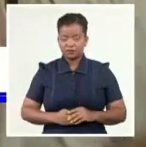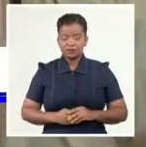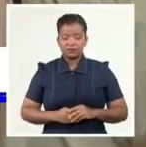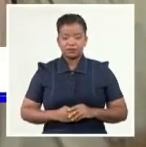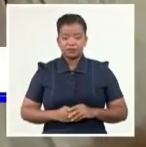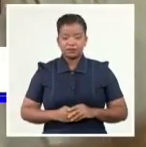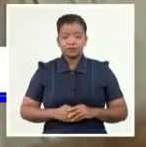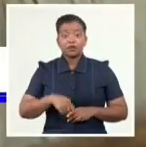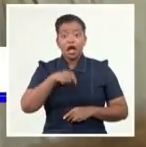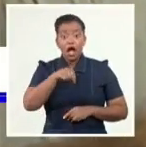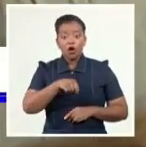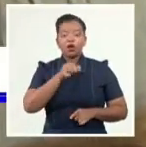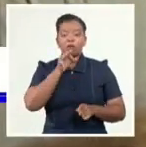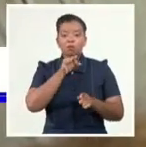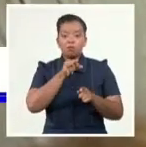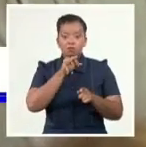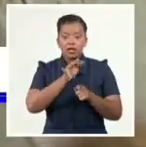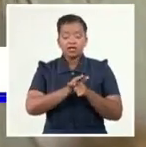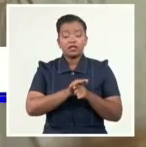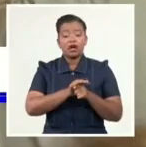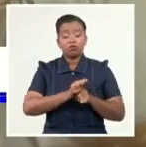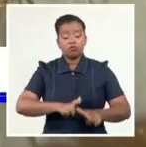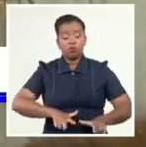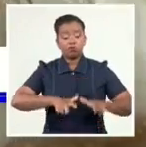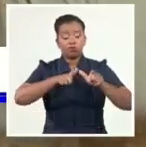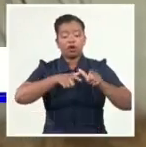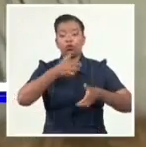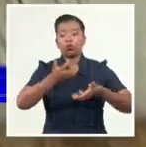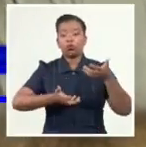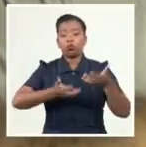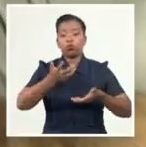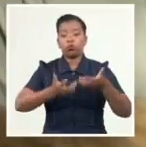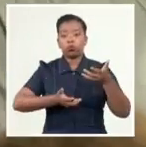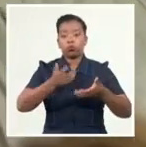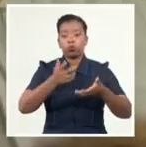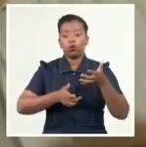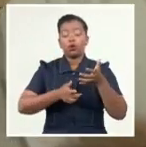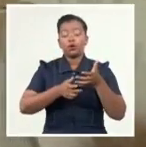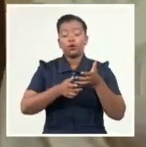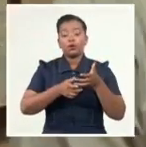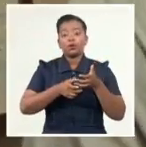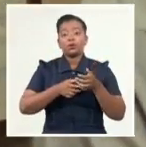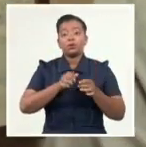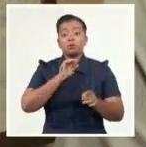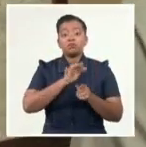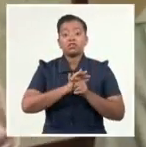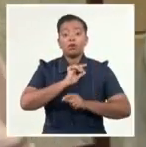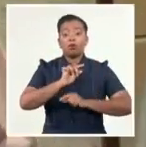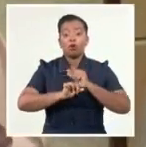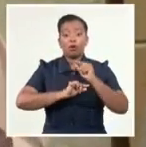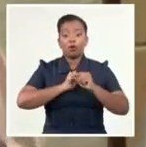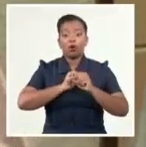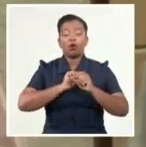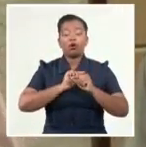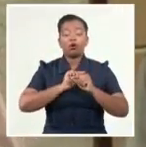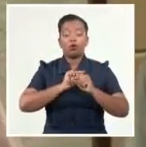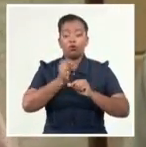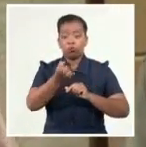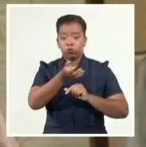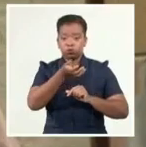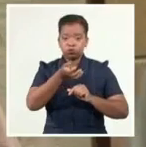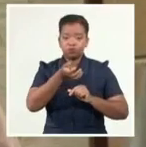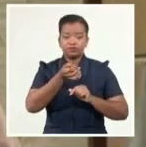está en proceso de arranque, tiene que haber encendida con dos quemadores, que está ya alimentando los circuitos de vapor para comenzar el proceso a ser vacío.